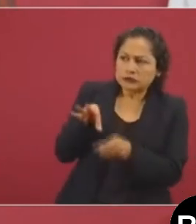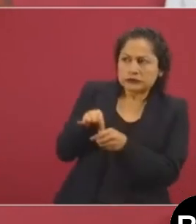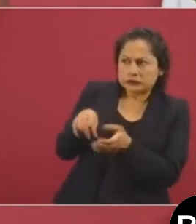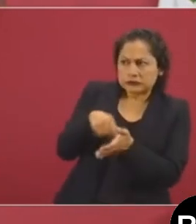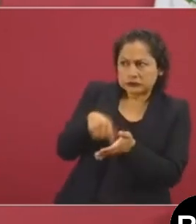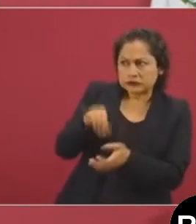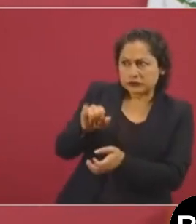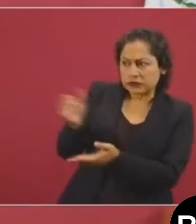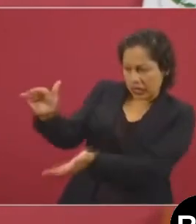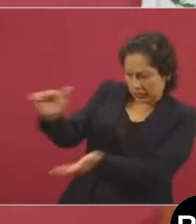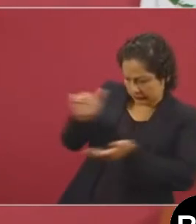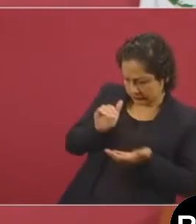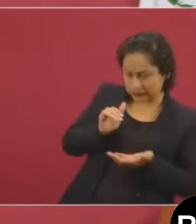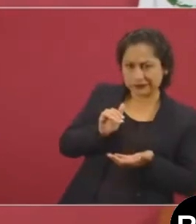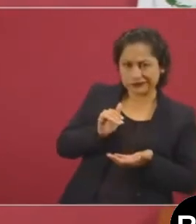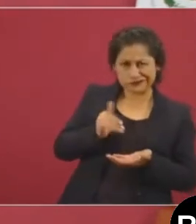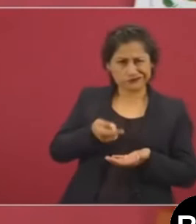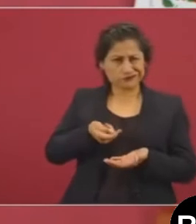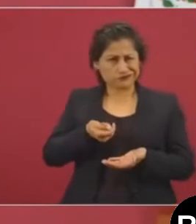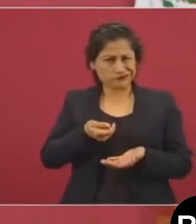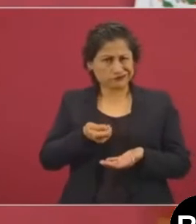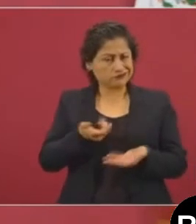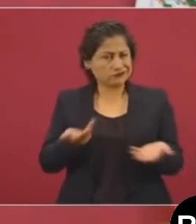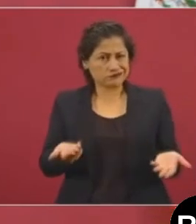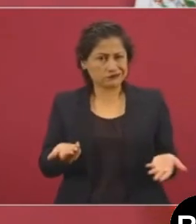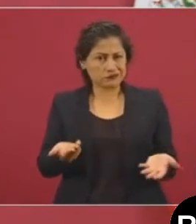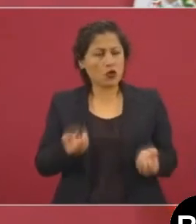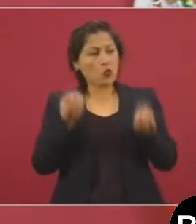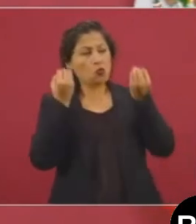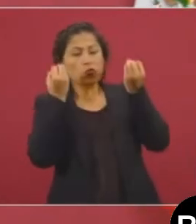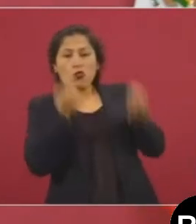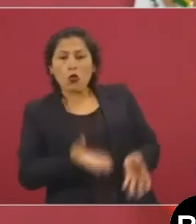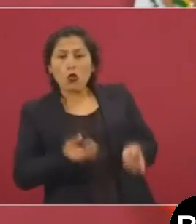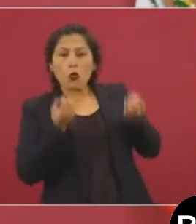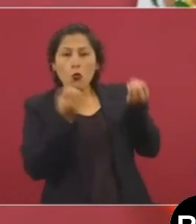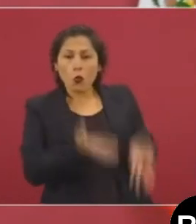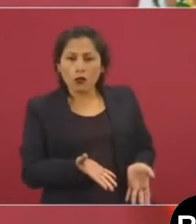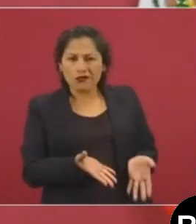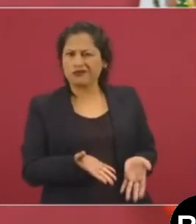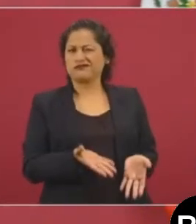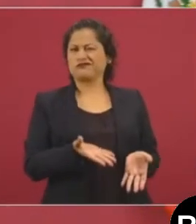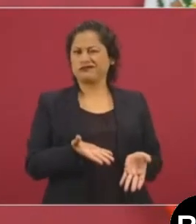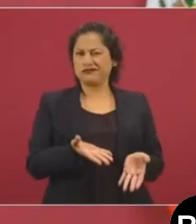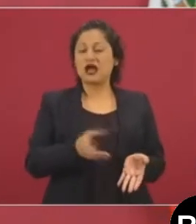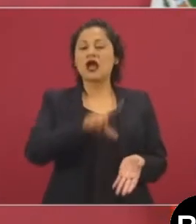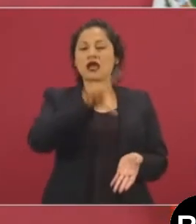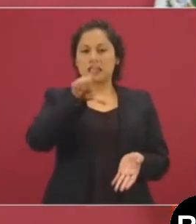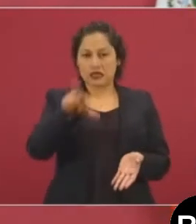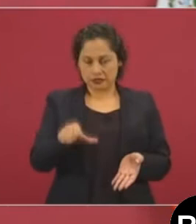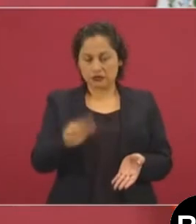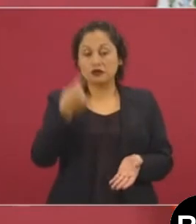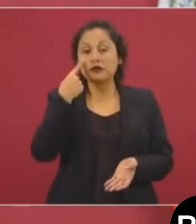llegaban a la presidencia municipal